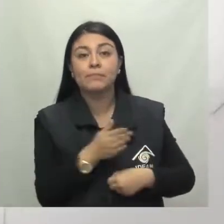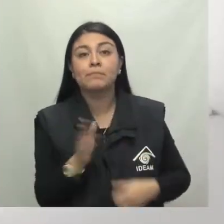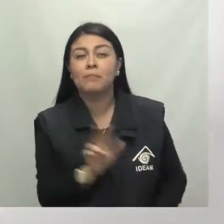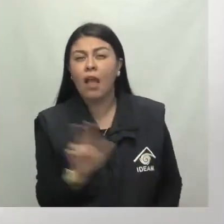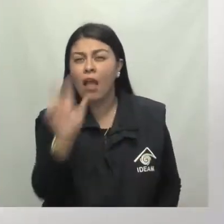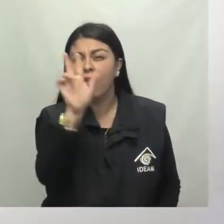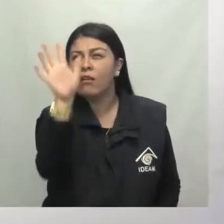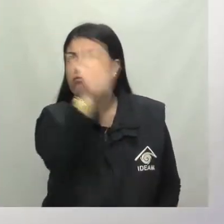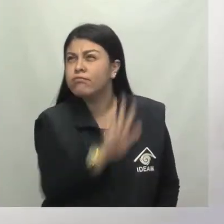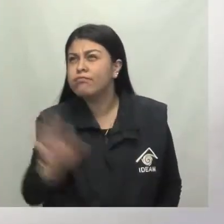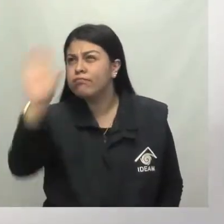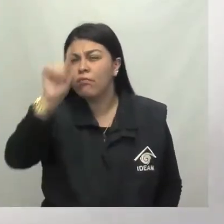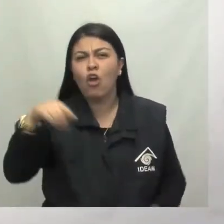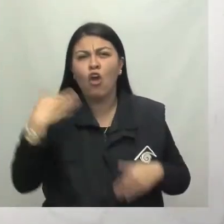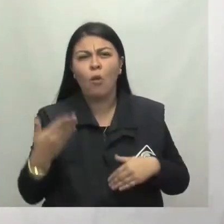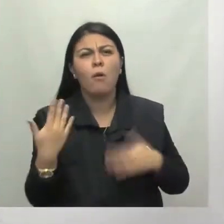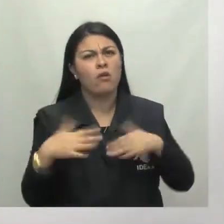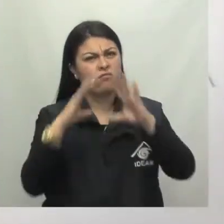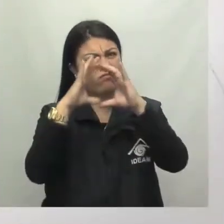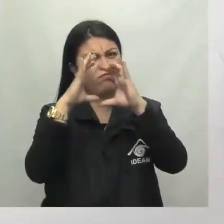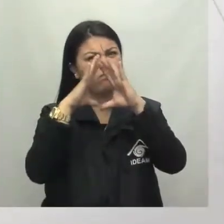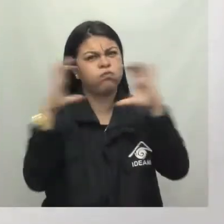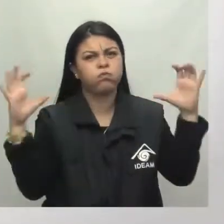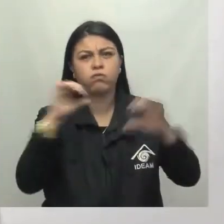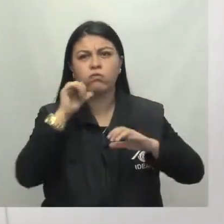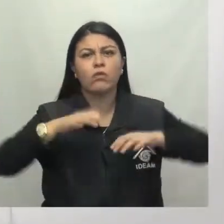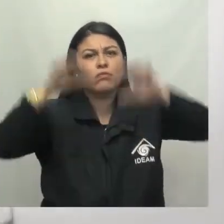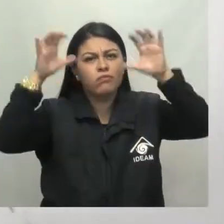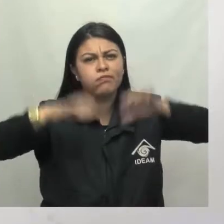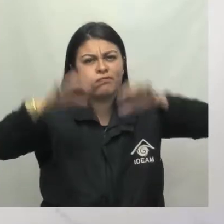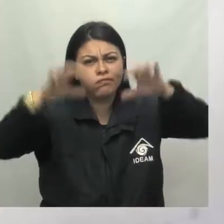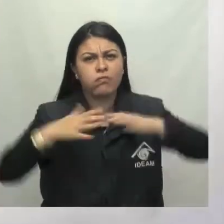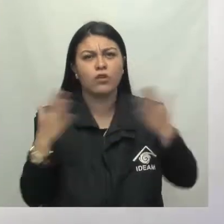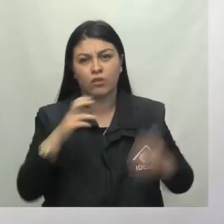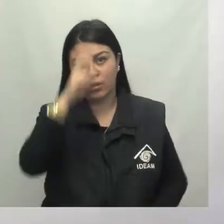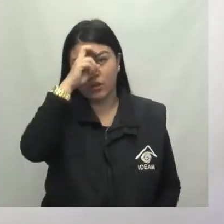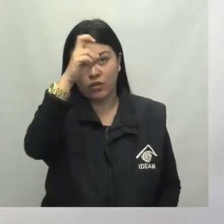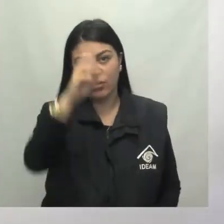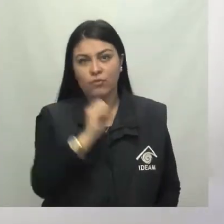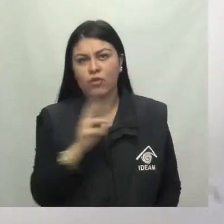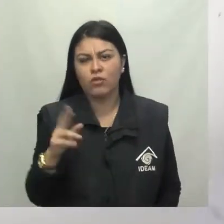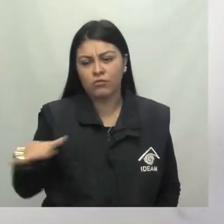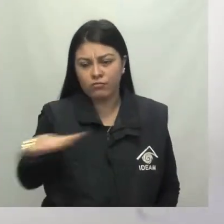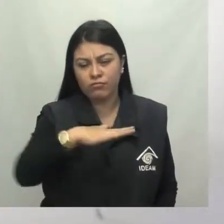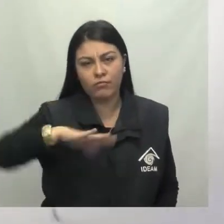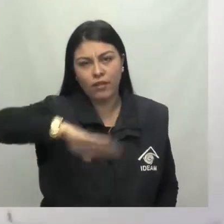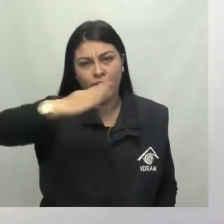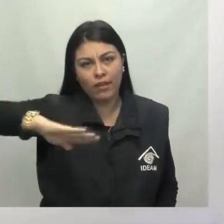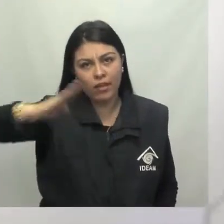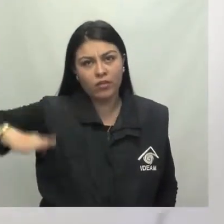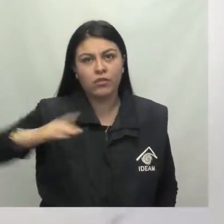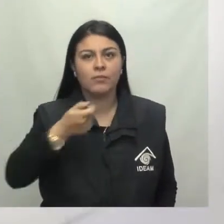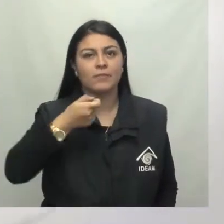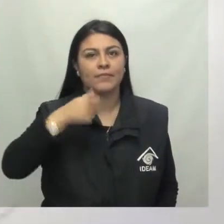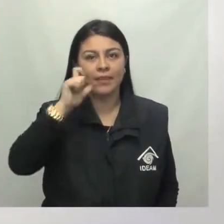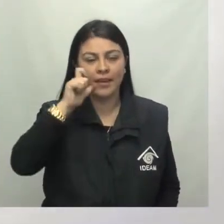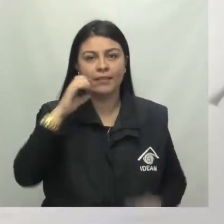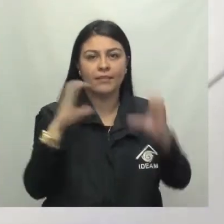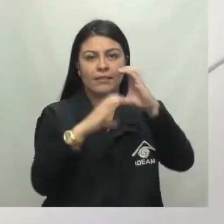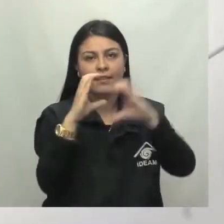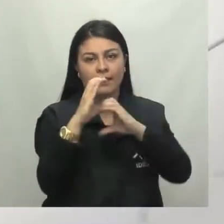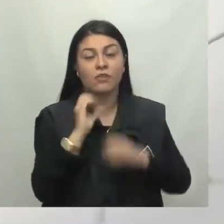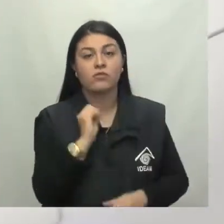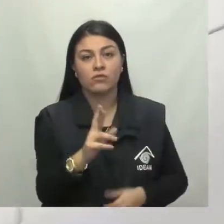Sobre la zona andina se prevé un incremento de la nubosidad con lluvias moderadas en el norte y oriente de Antioquia, en Caldas,